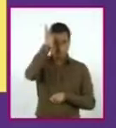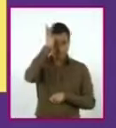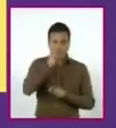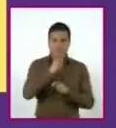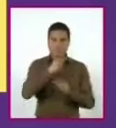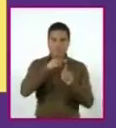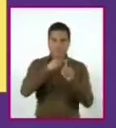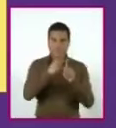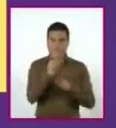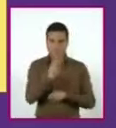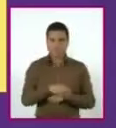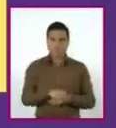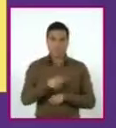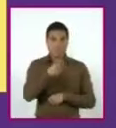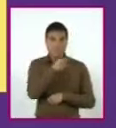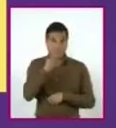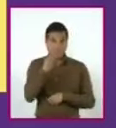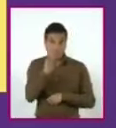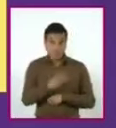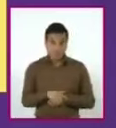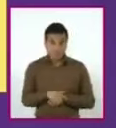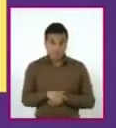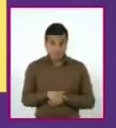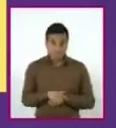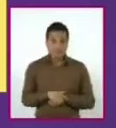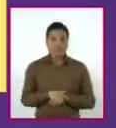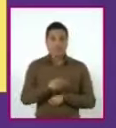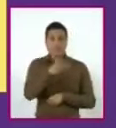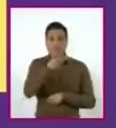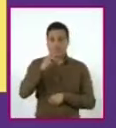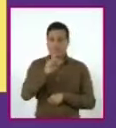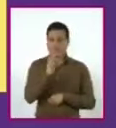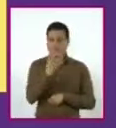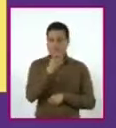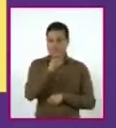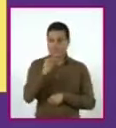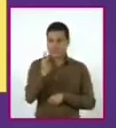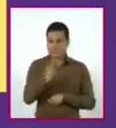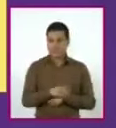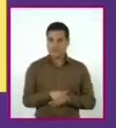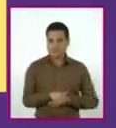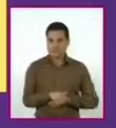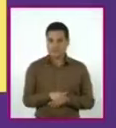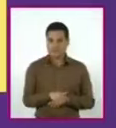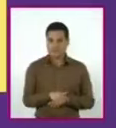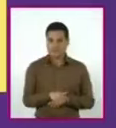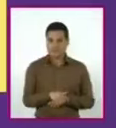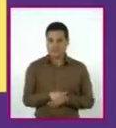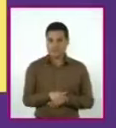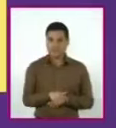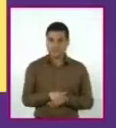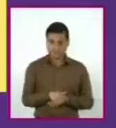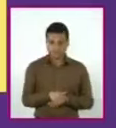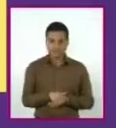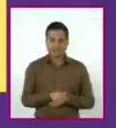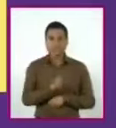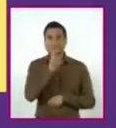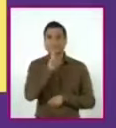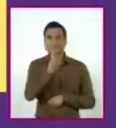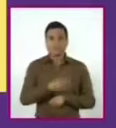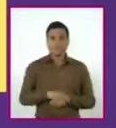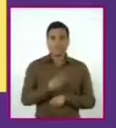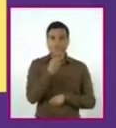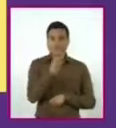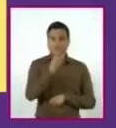menos 2 igual a 34 menos 2. Con esto nos queda 2x